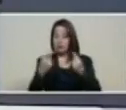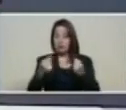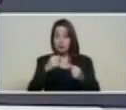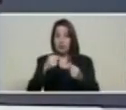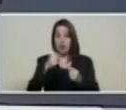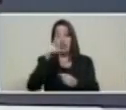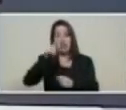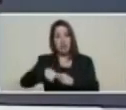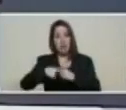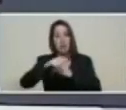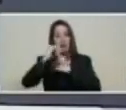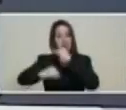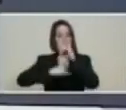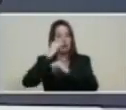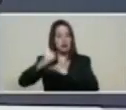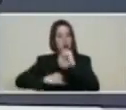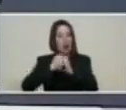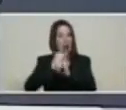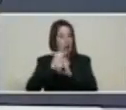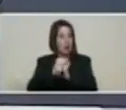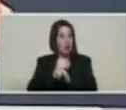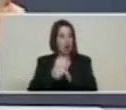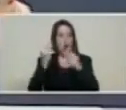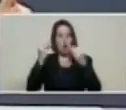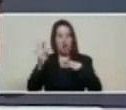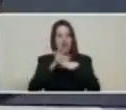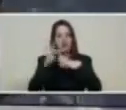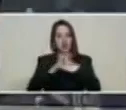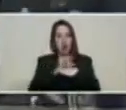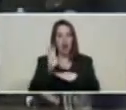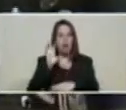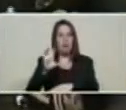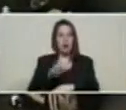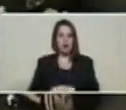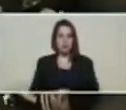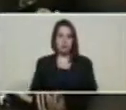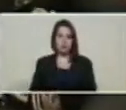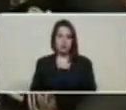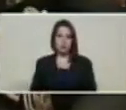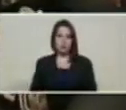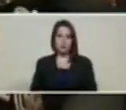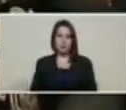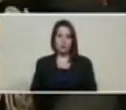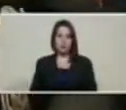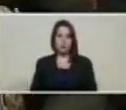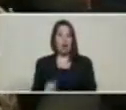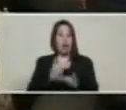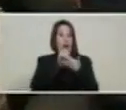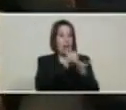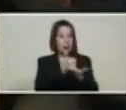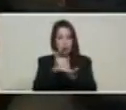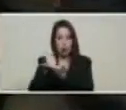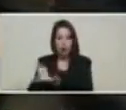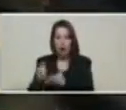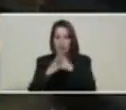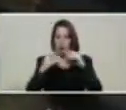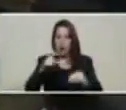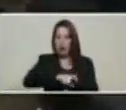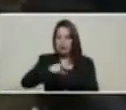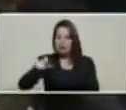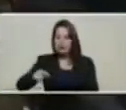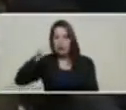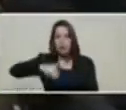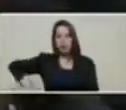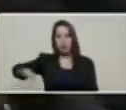internacionales de lo que es el funcionamiento del país, cubrir sus necesidades de